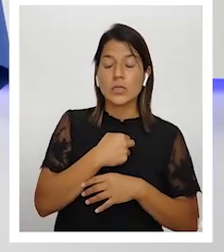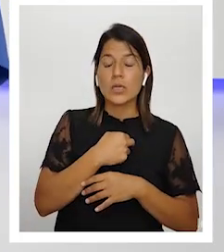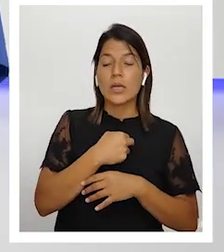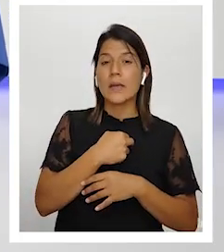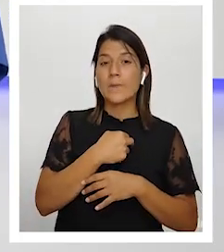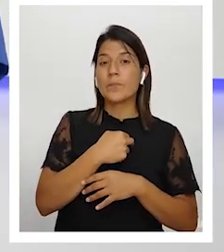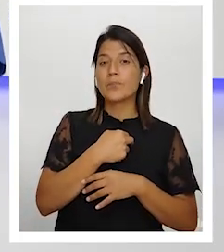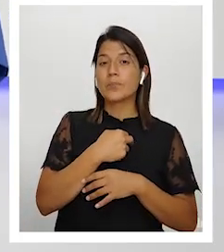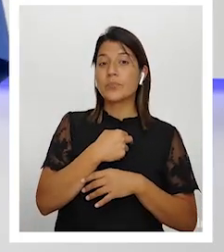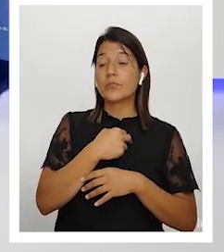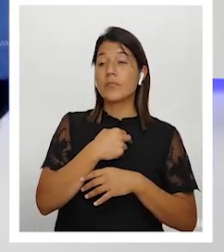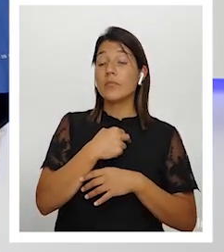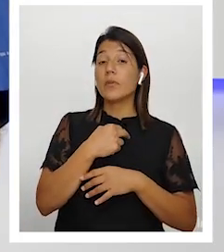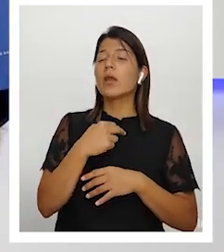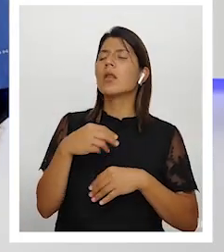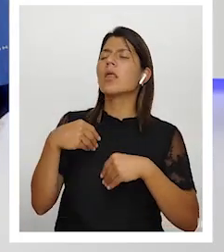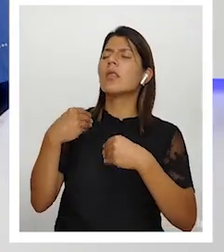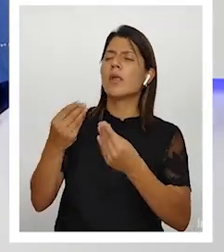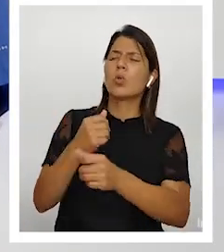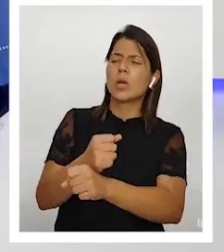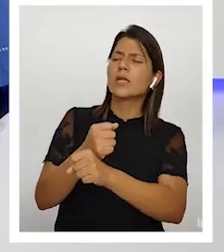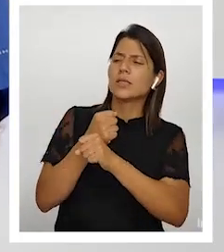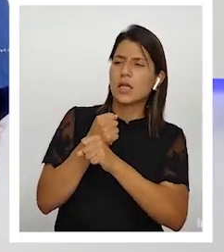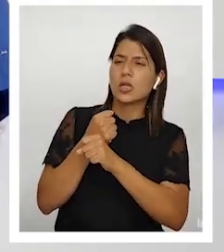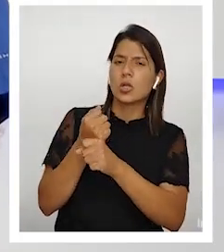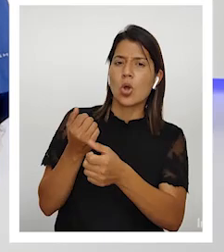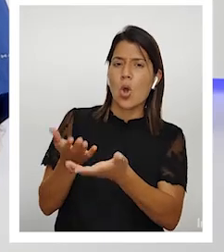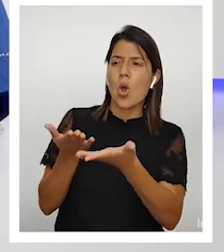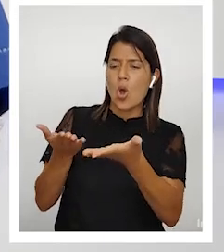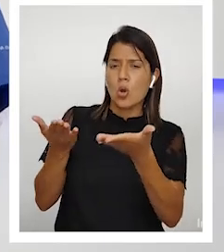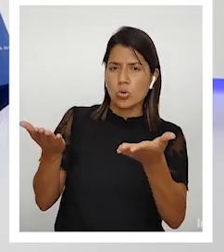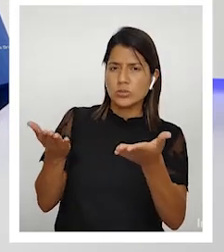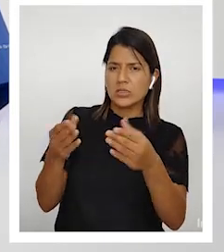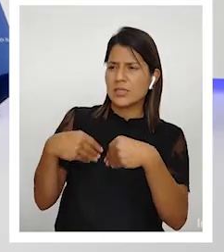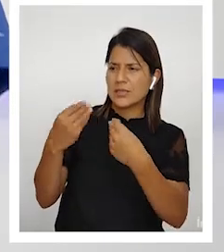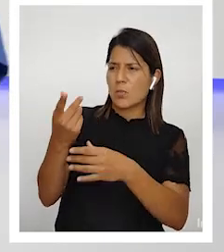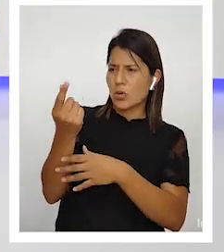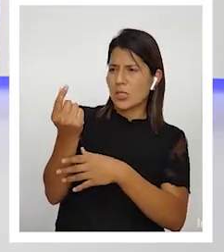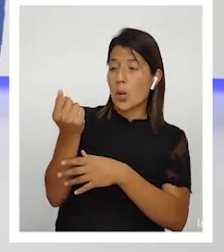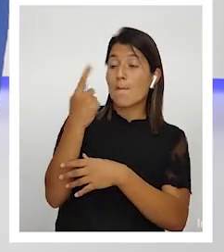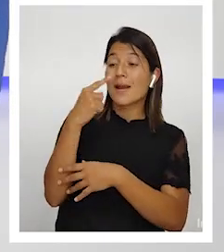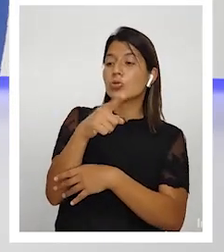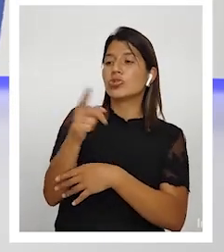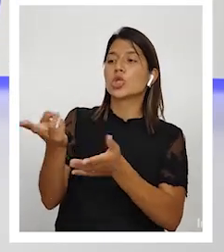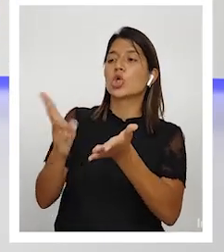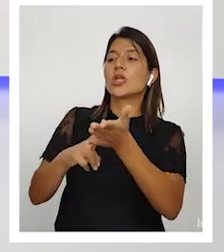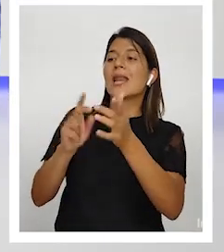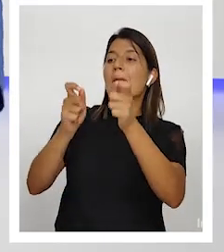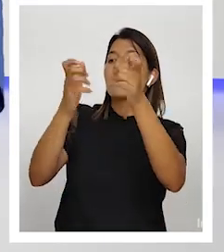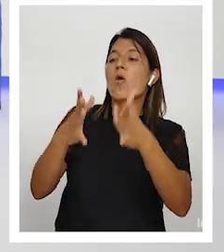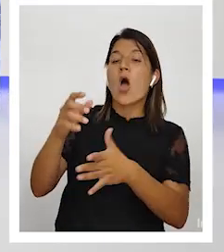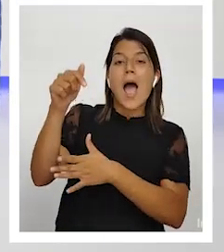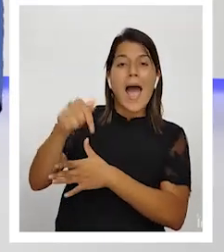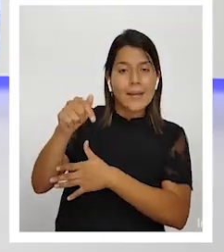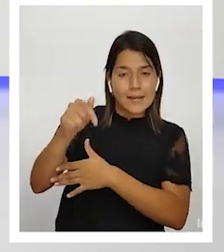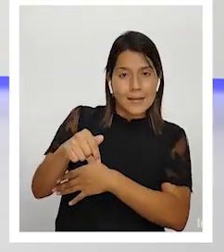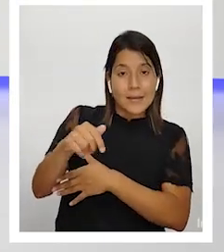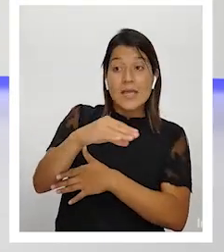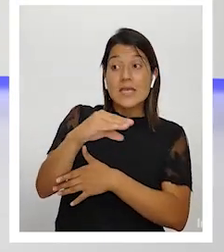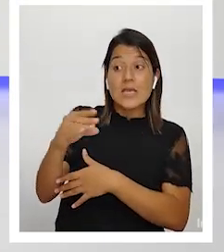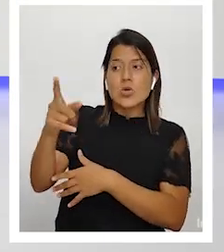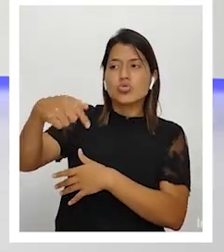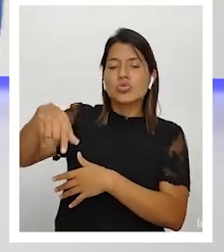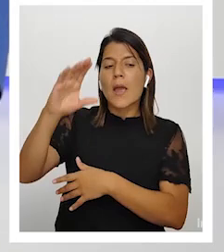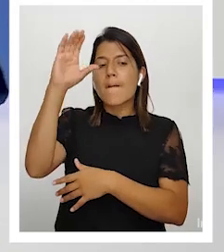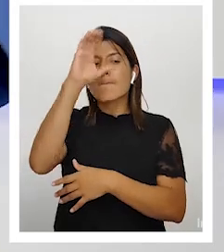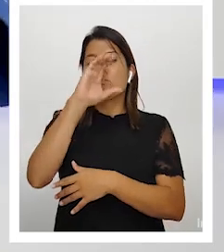vamos a garantizar los recursos para que ustedes contraten profesores aquí mismo y tienen que buscar las instalaciones donde se van a ir los